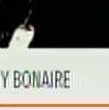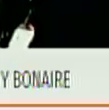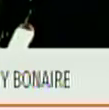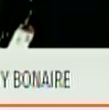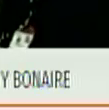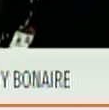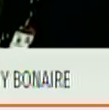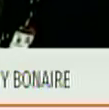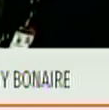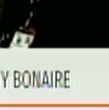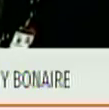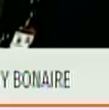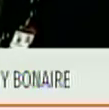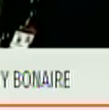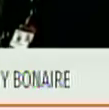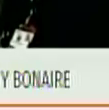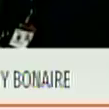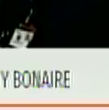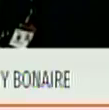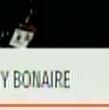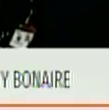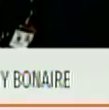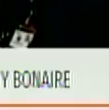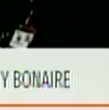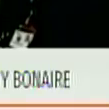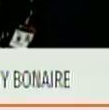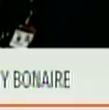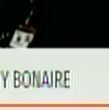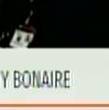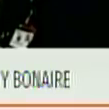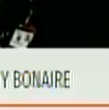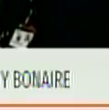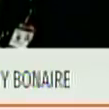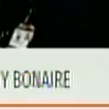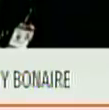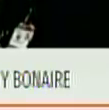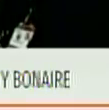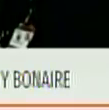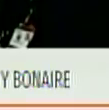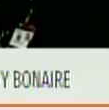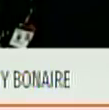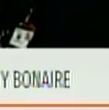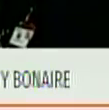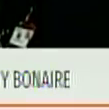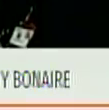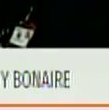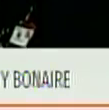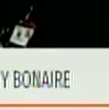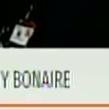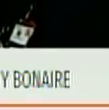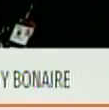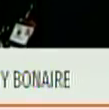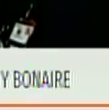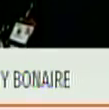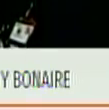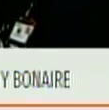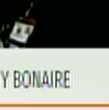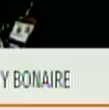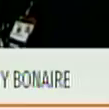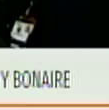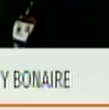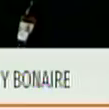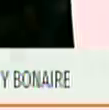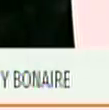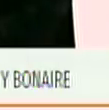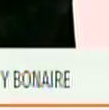de Donald Trump ha intensificado estos discursos en contra de la constitucionalidad del presidente Nicolás Maduro.